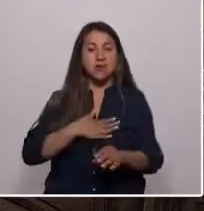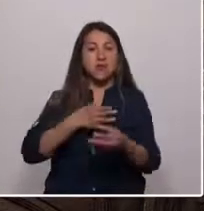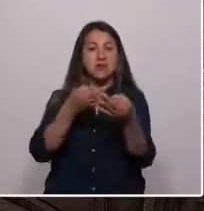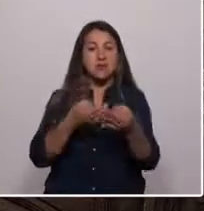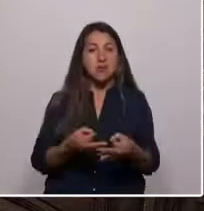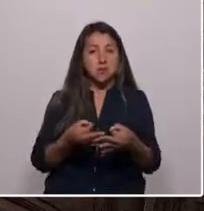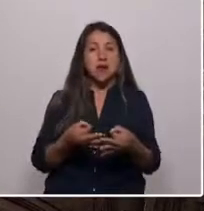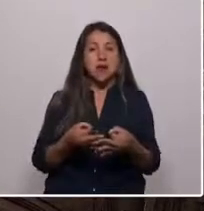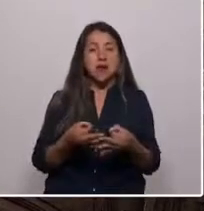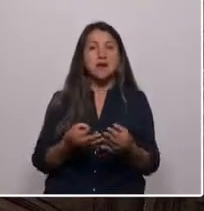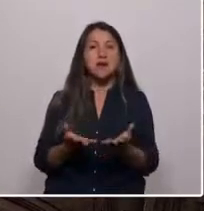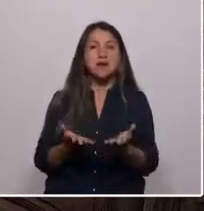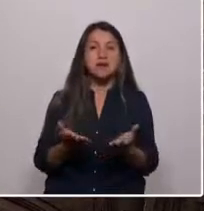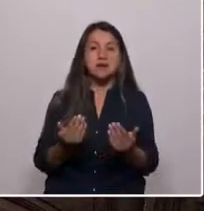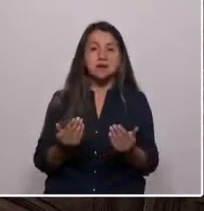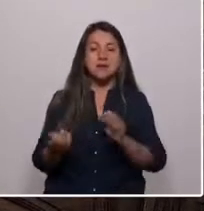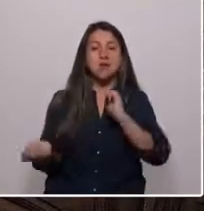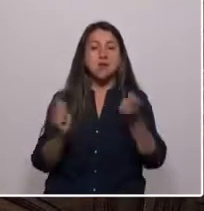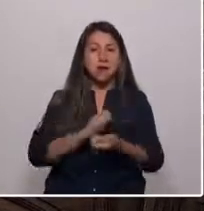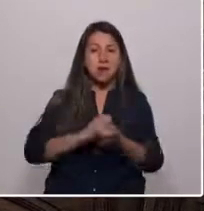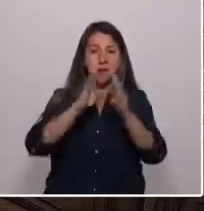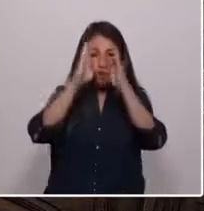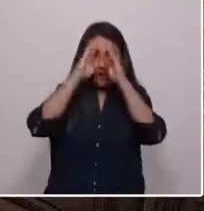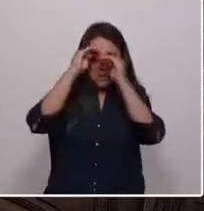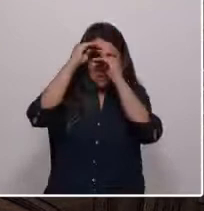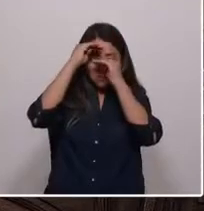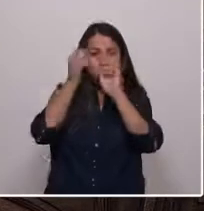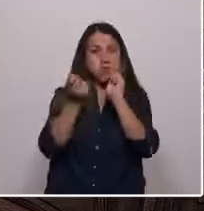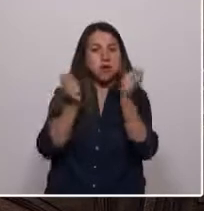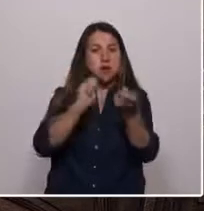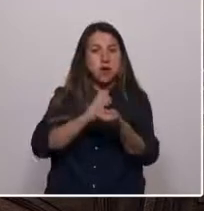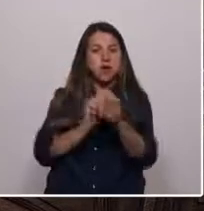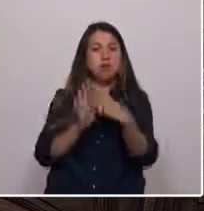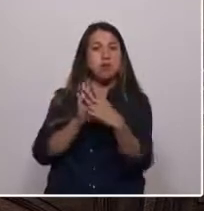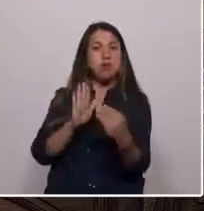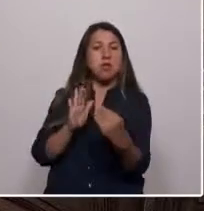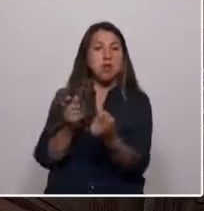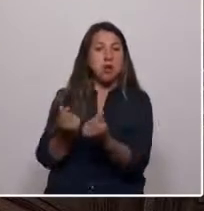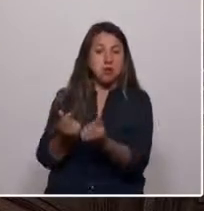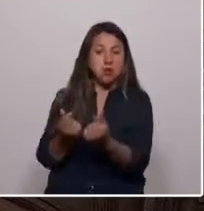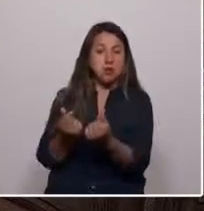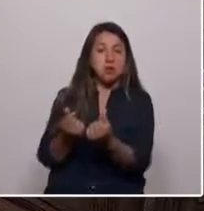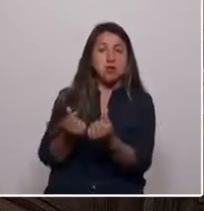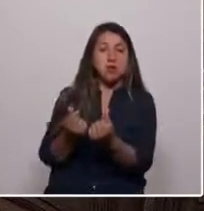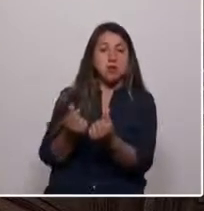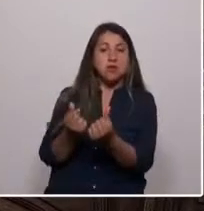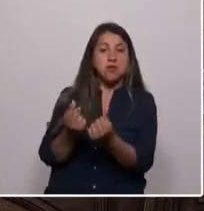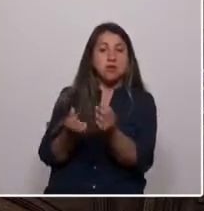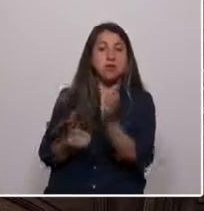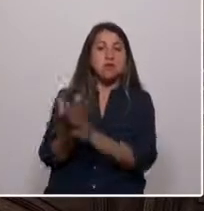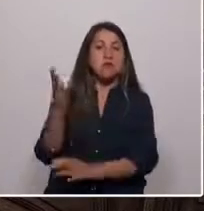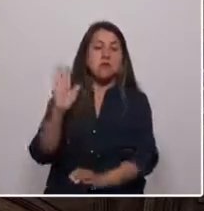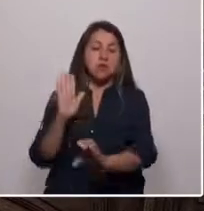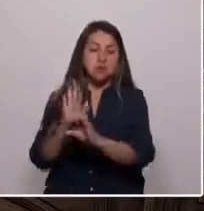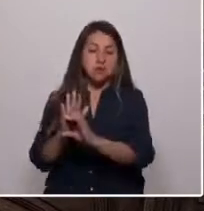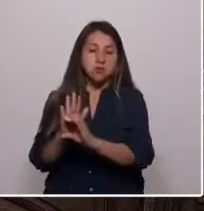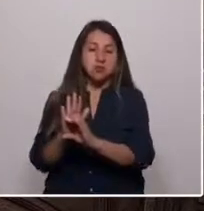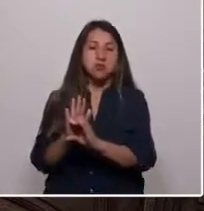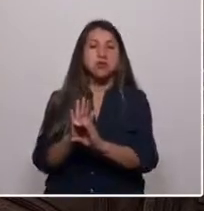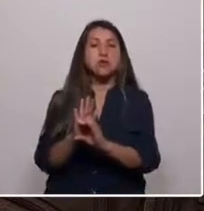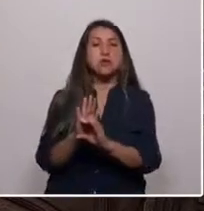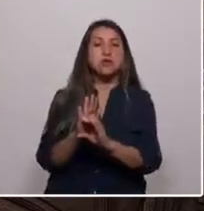necesariamente se requiere un cambio de paradigma, un cambio de modelo económico y transitar hacia una Constitución socioecológica.